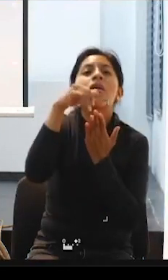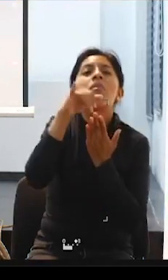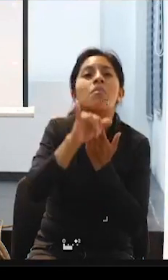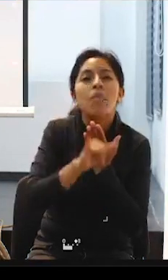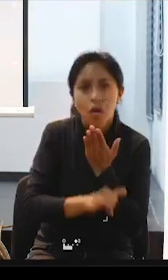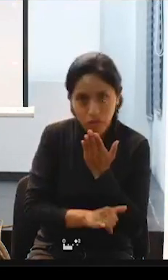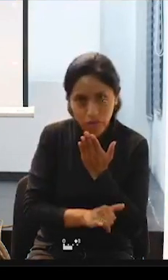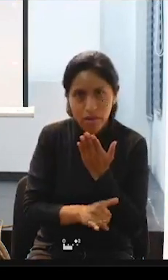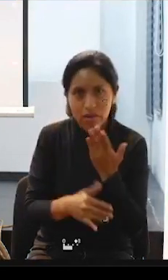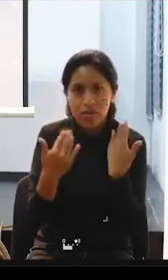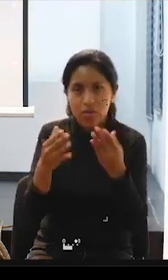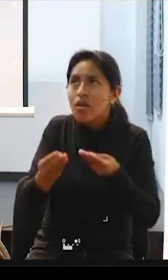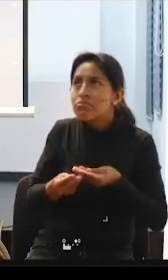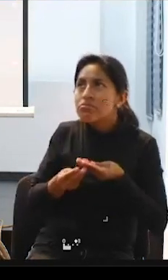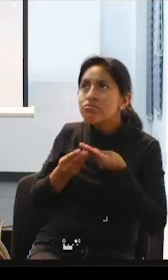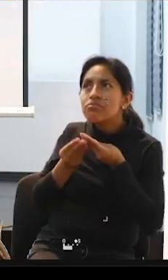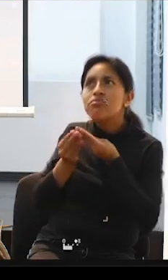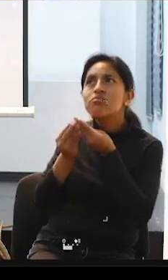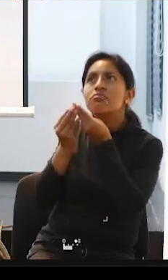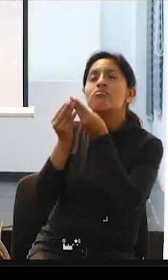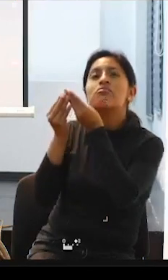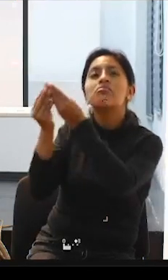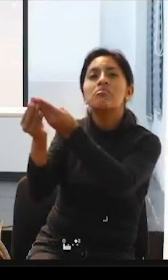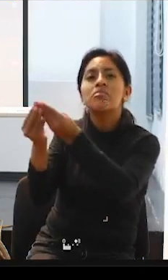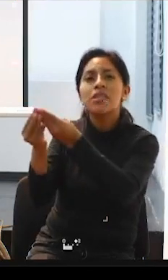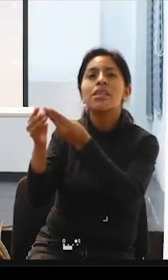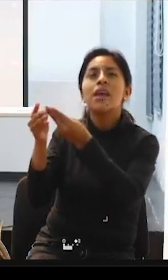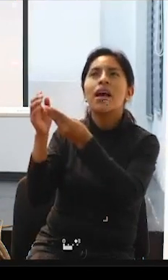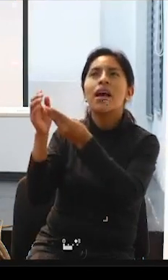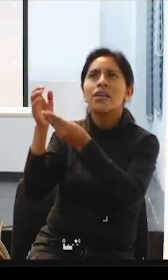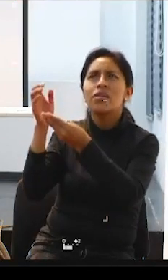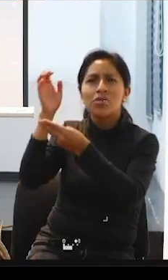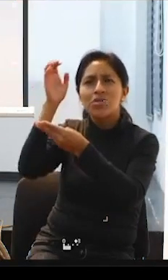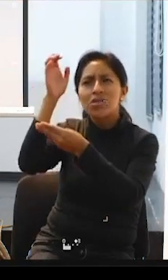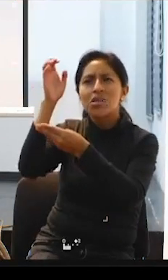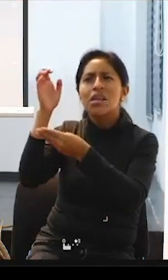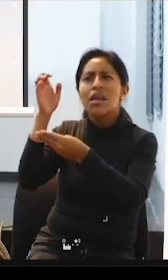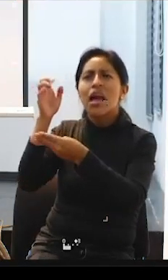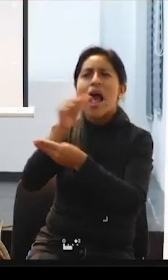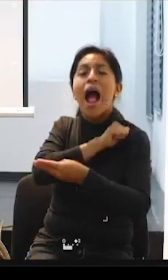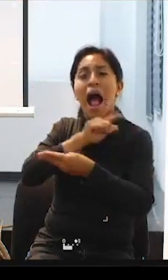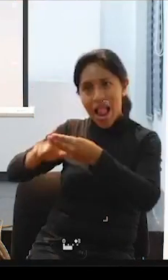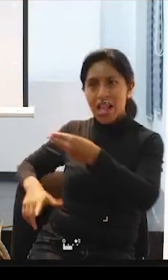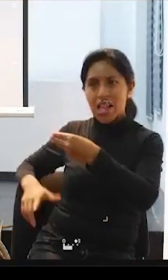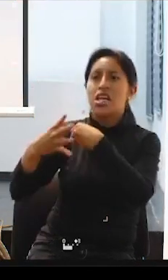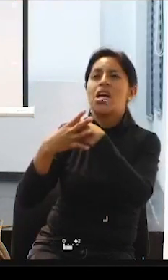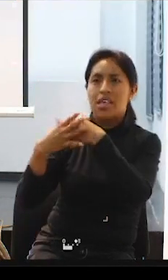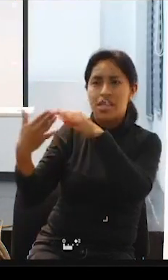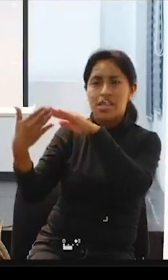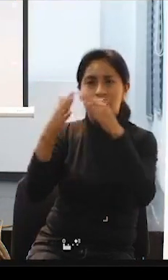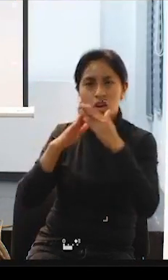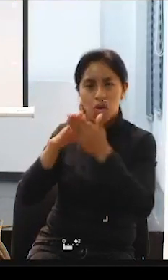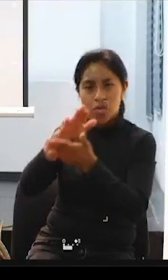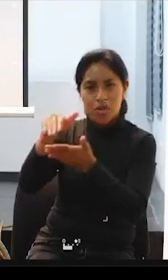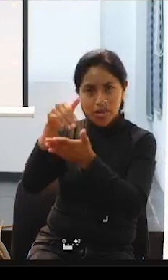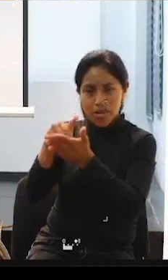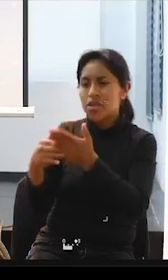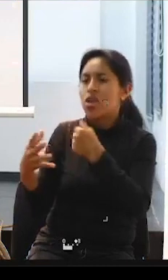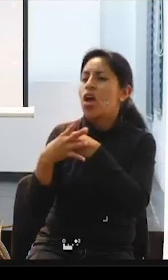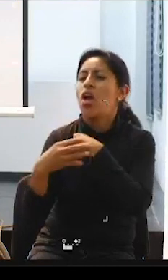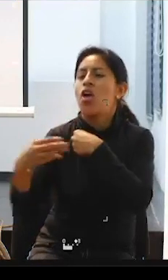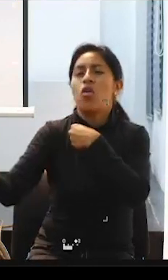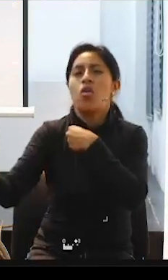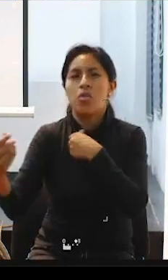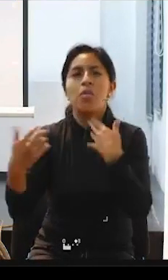presentarlo y nos lo cogió el Ayuntamiento de Barcelona, el IMD, el Instituto Municipal de Personas con Diversidad Funcional.